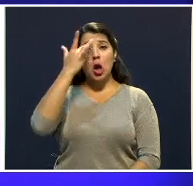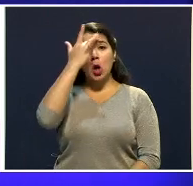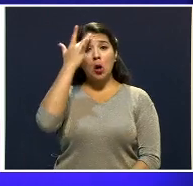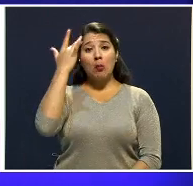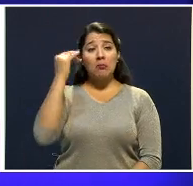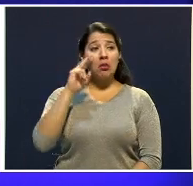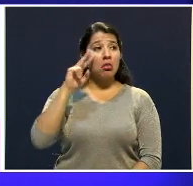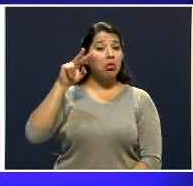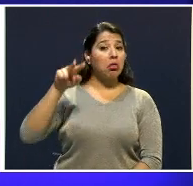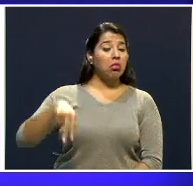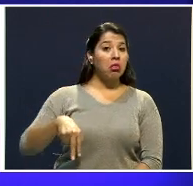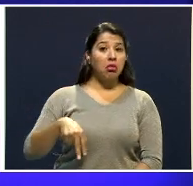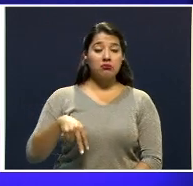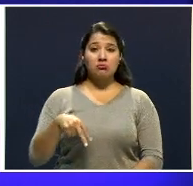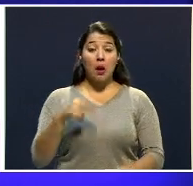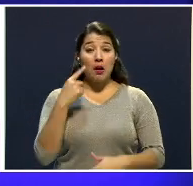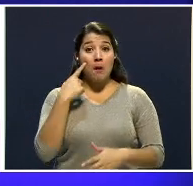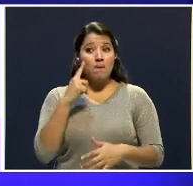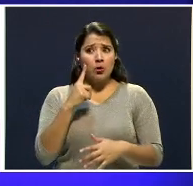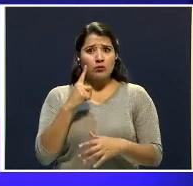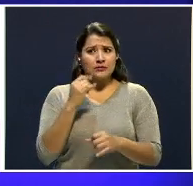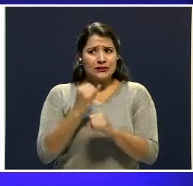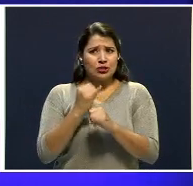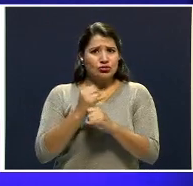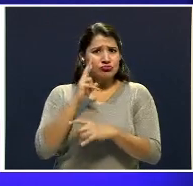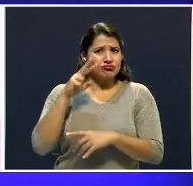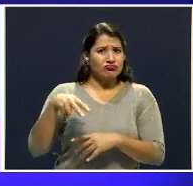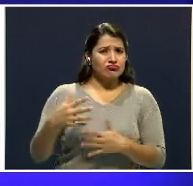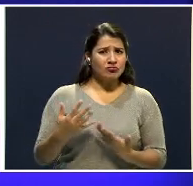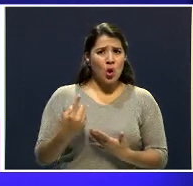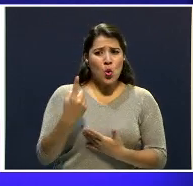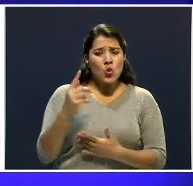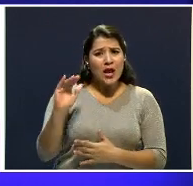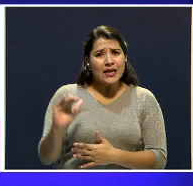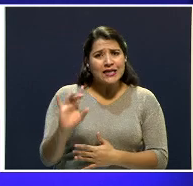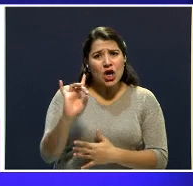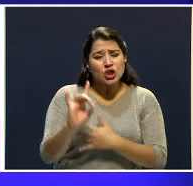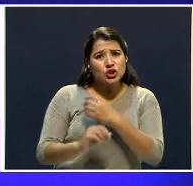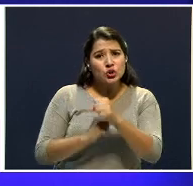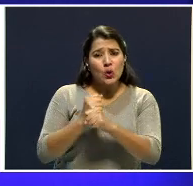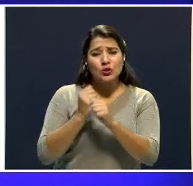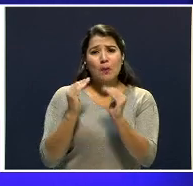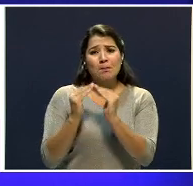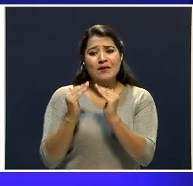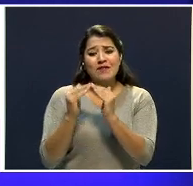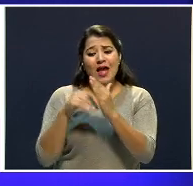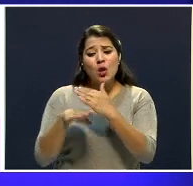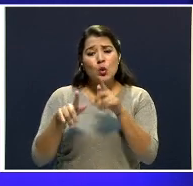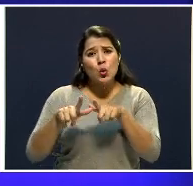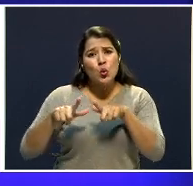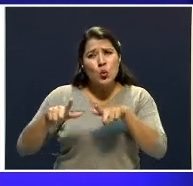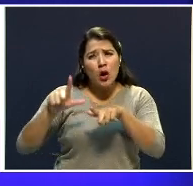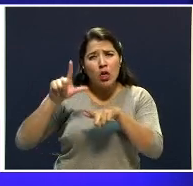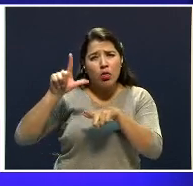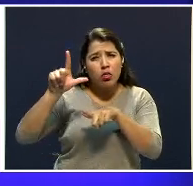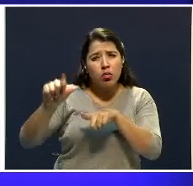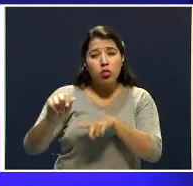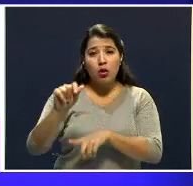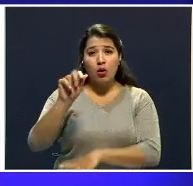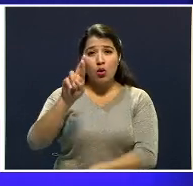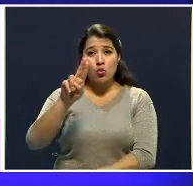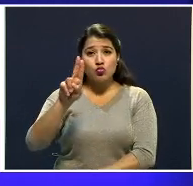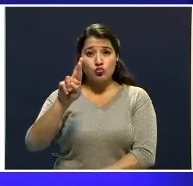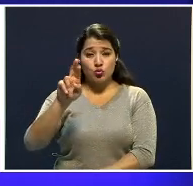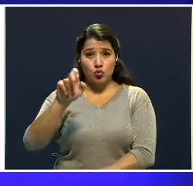De desamparo institucional a una niña de 8 años que vivía en una zona rural. Para contarnos sobre este